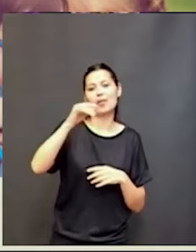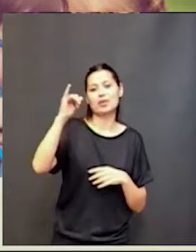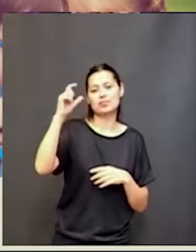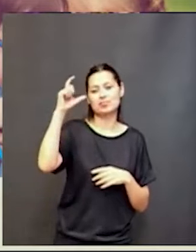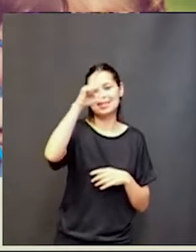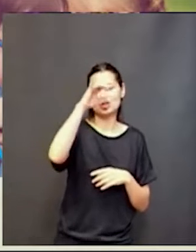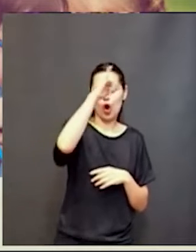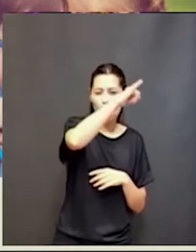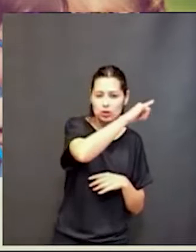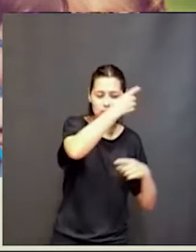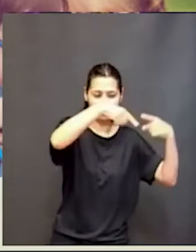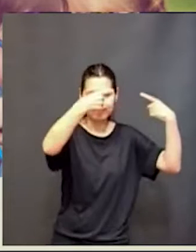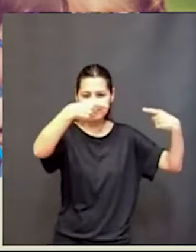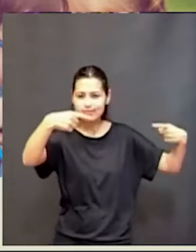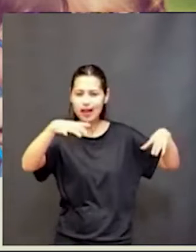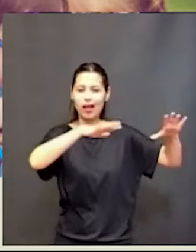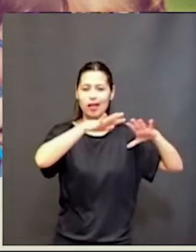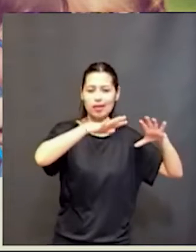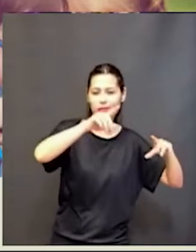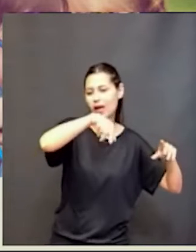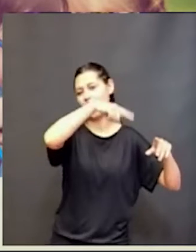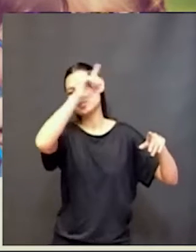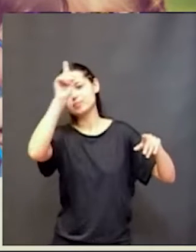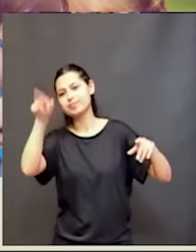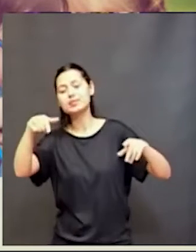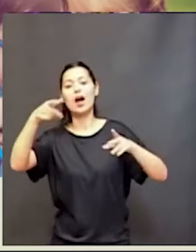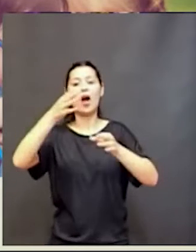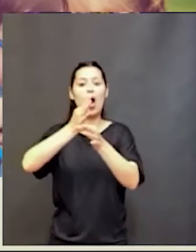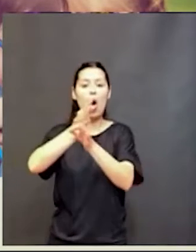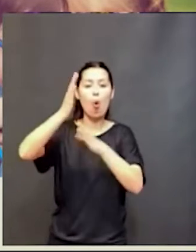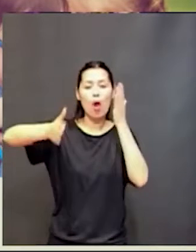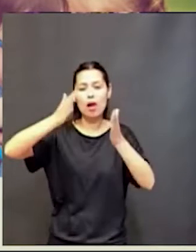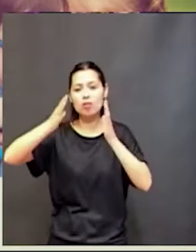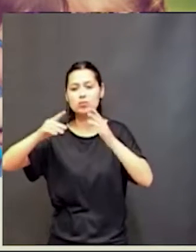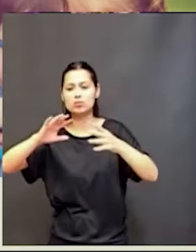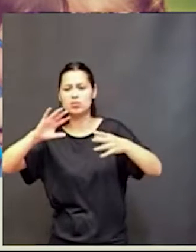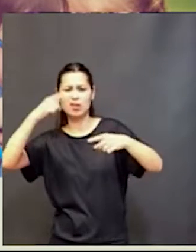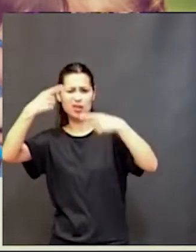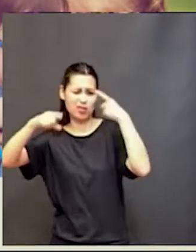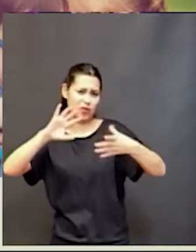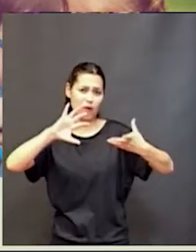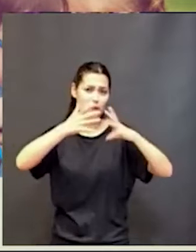chicos necesitan en este momento para explorar el mundo es a través de entender que ellos son